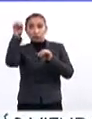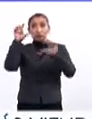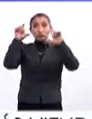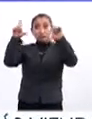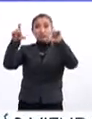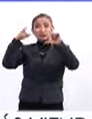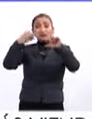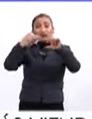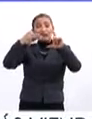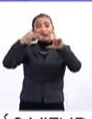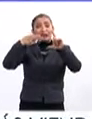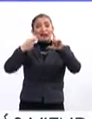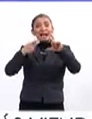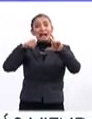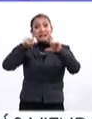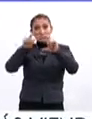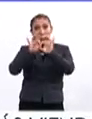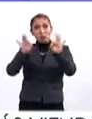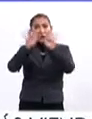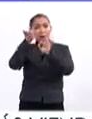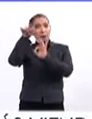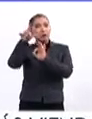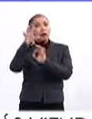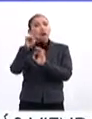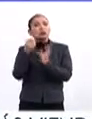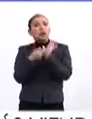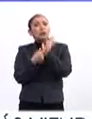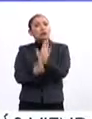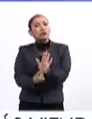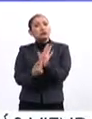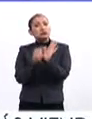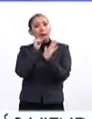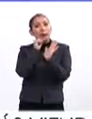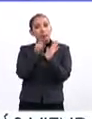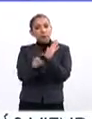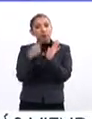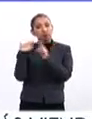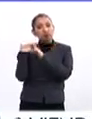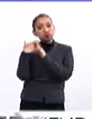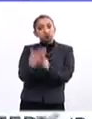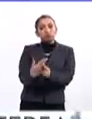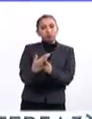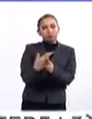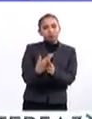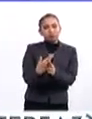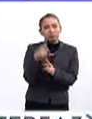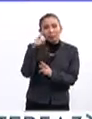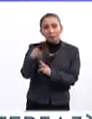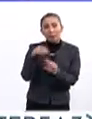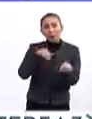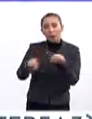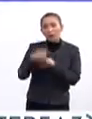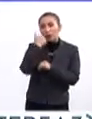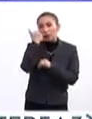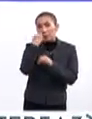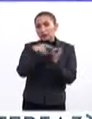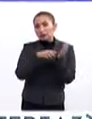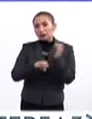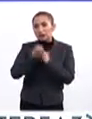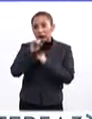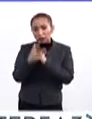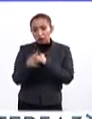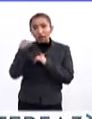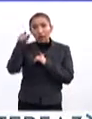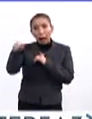tenemos de Gessic es muy emblemática, porque en una manifestación, también una conmemoración del movimiento estudiantil del 68,